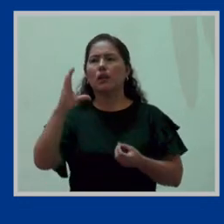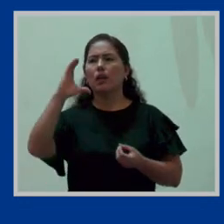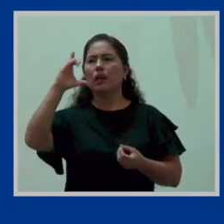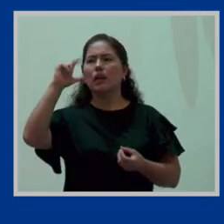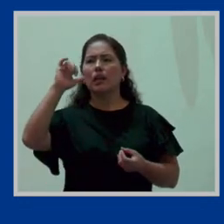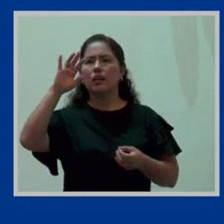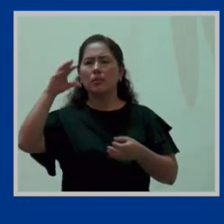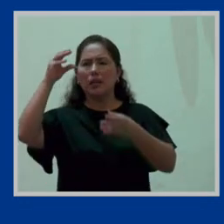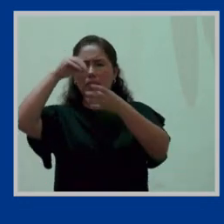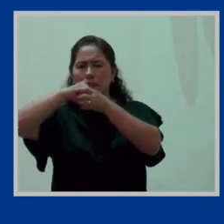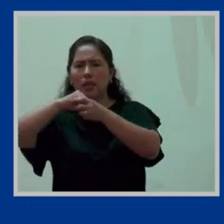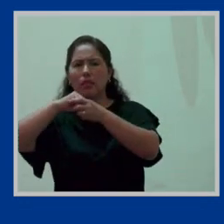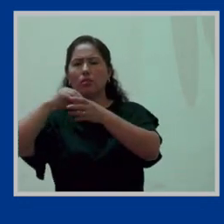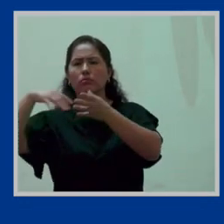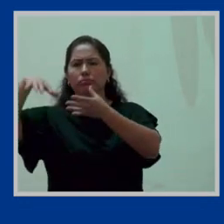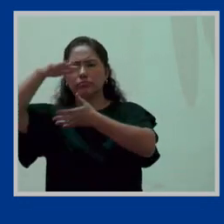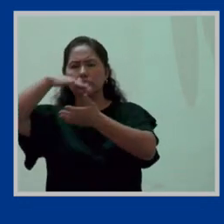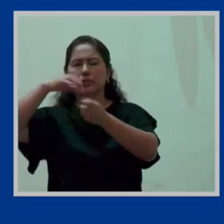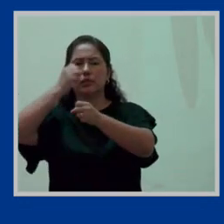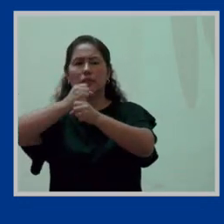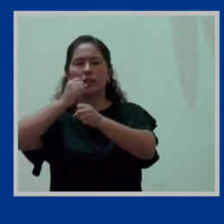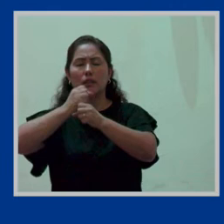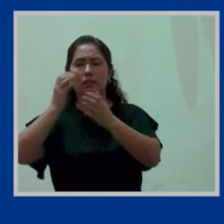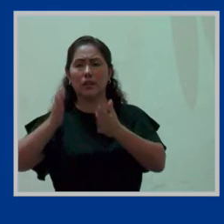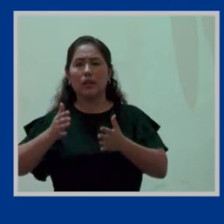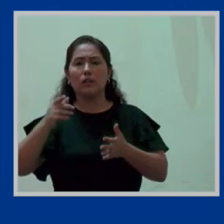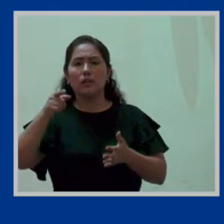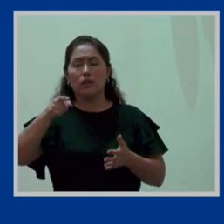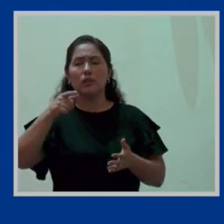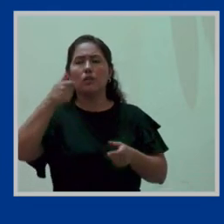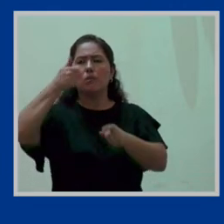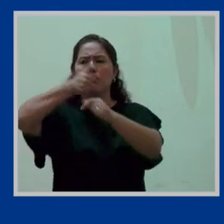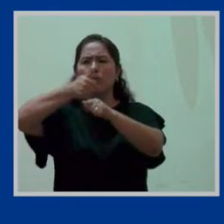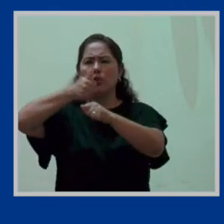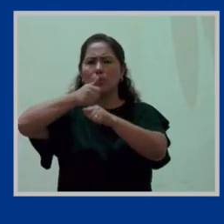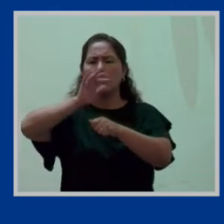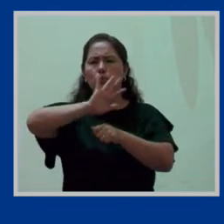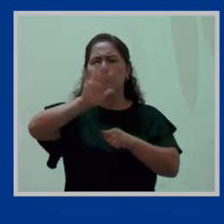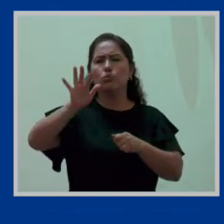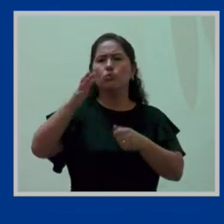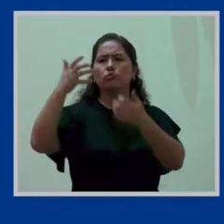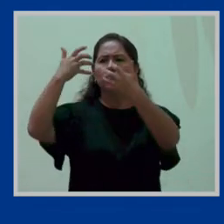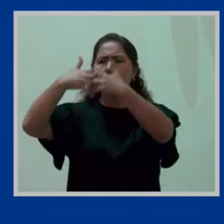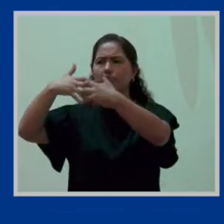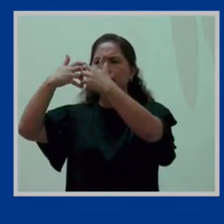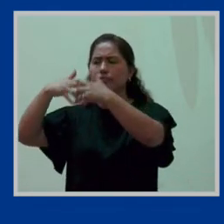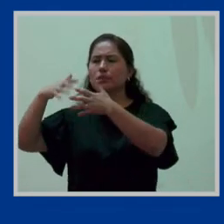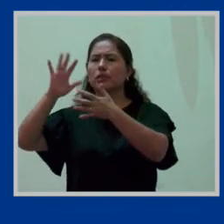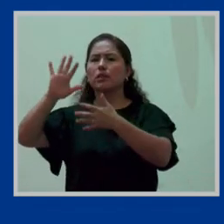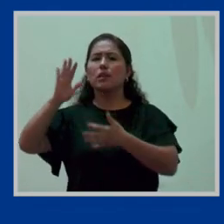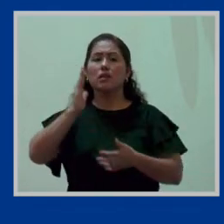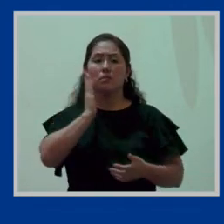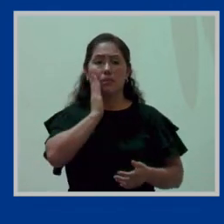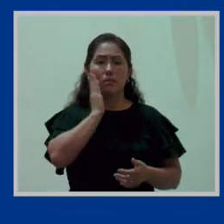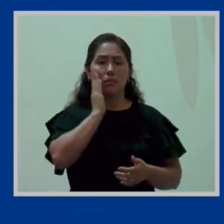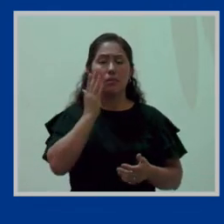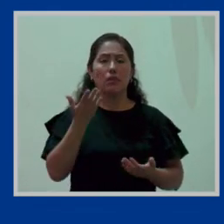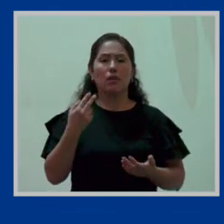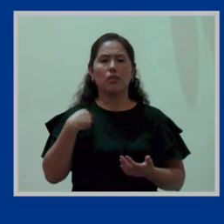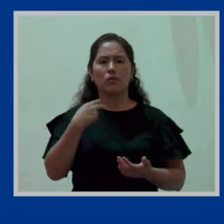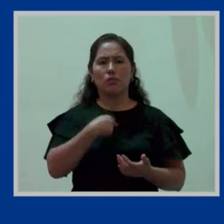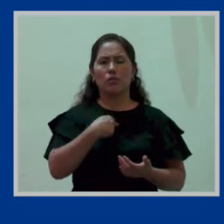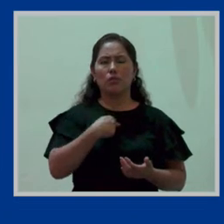sensibilización de un servicio que es propiamente de nuestras compañeras de trabajo, que son madres, nos